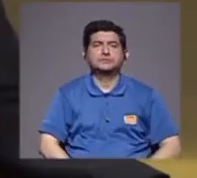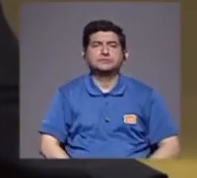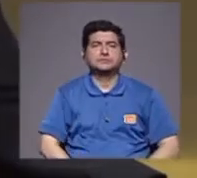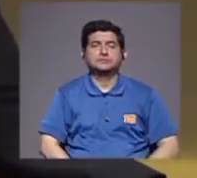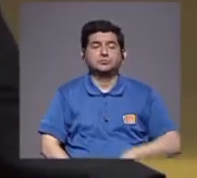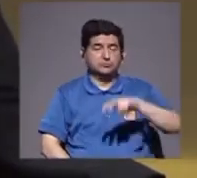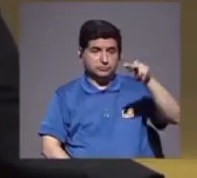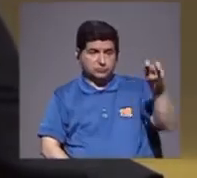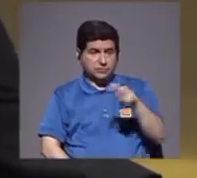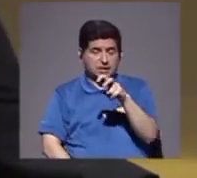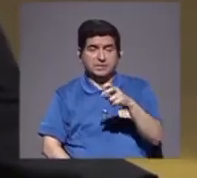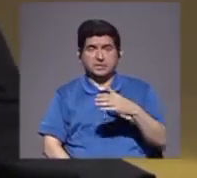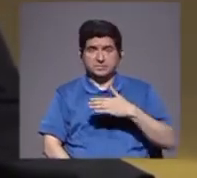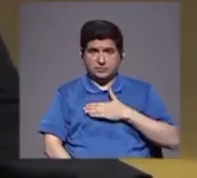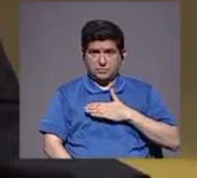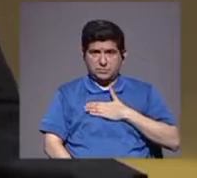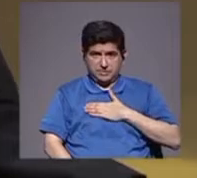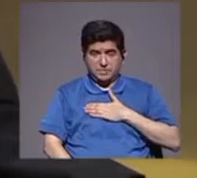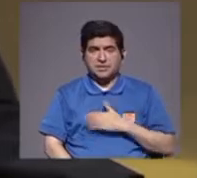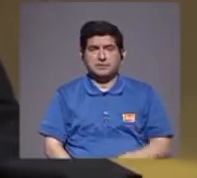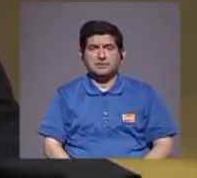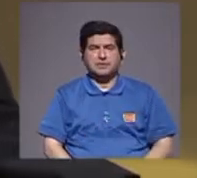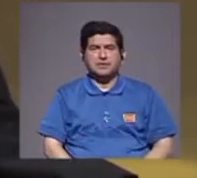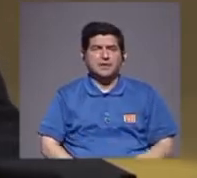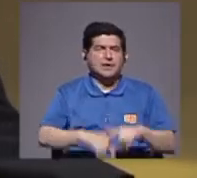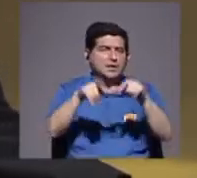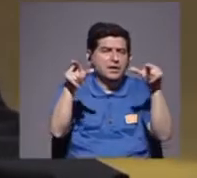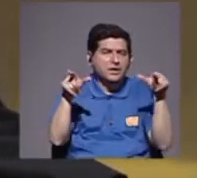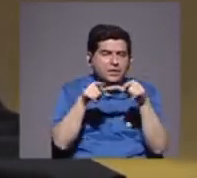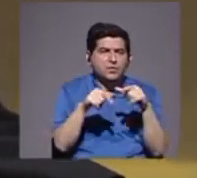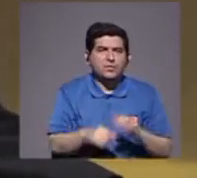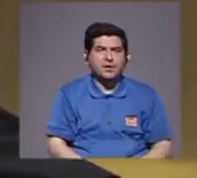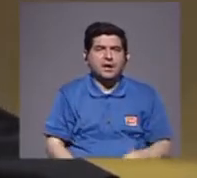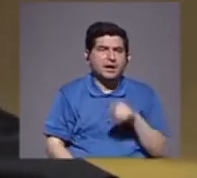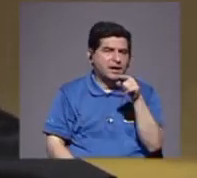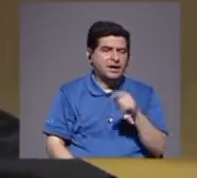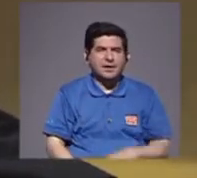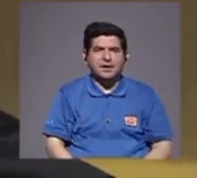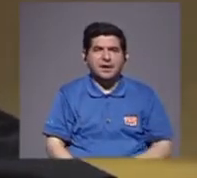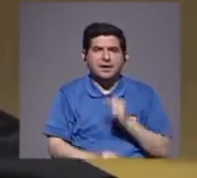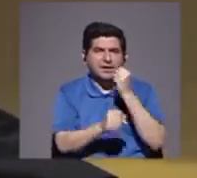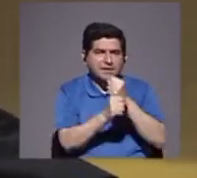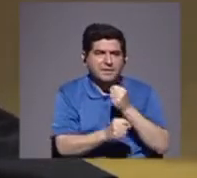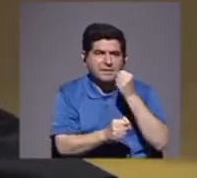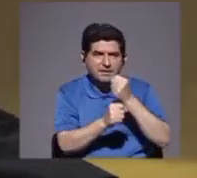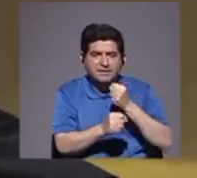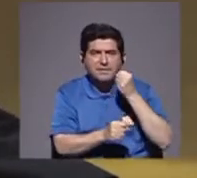el transporte, me trajo, por donde están, completando, la,